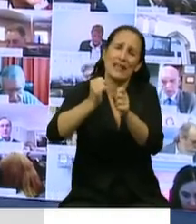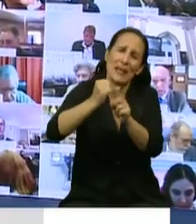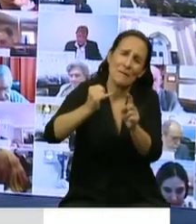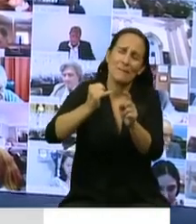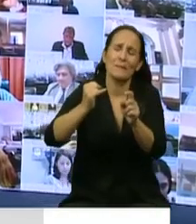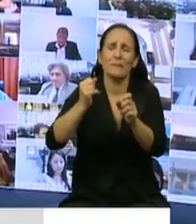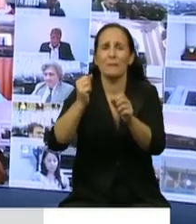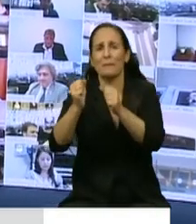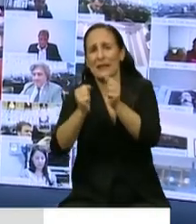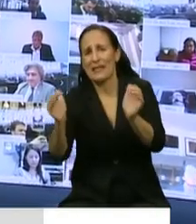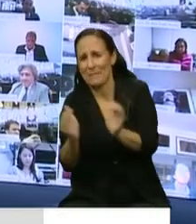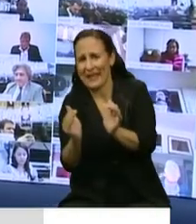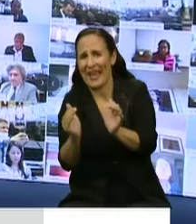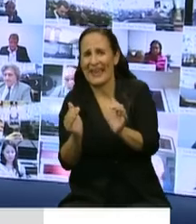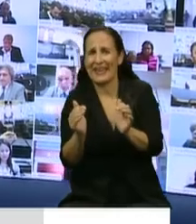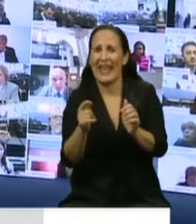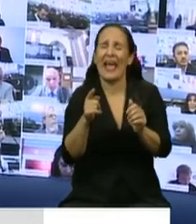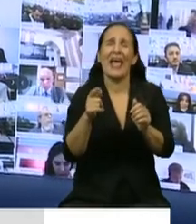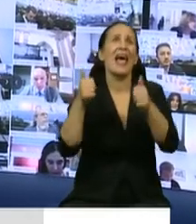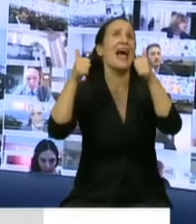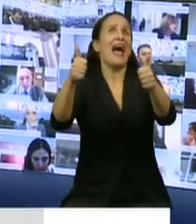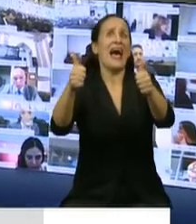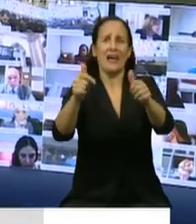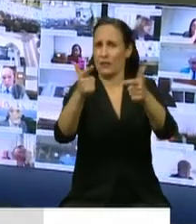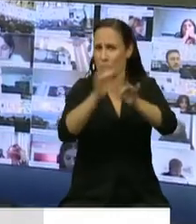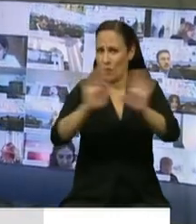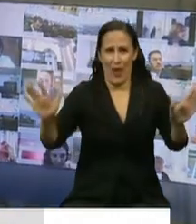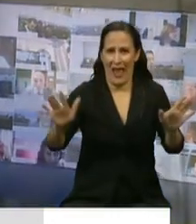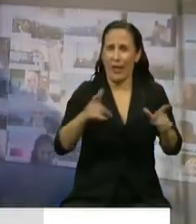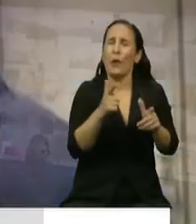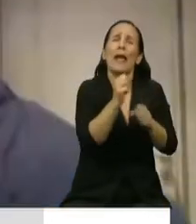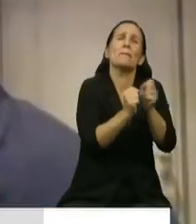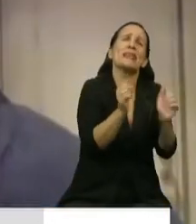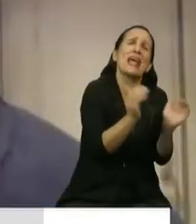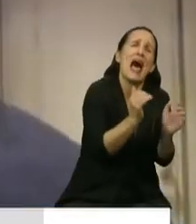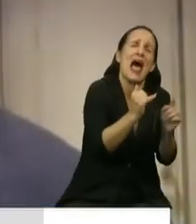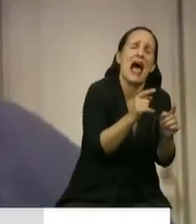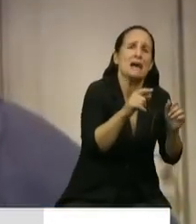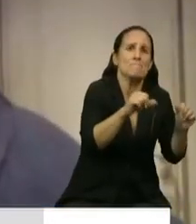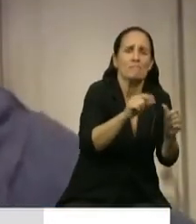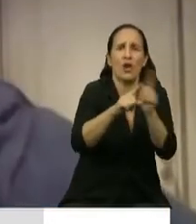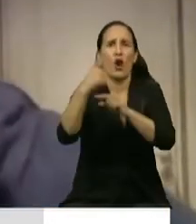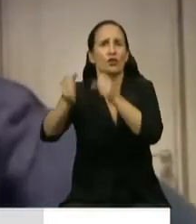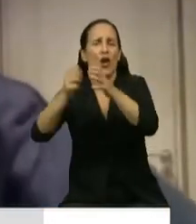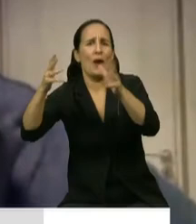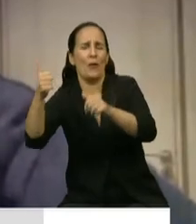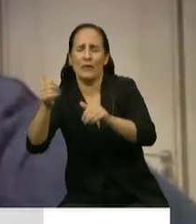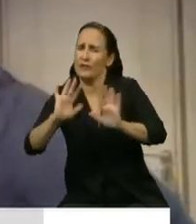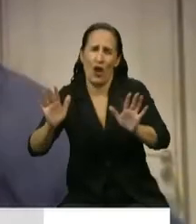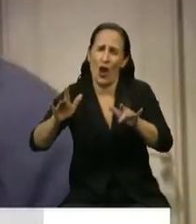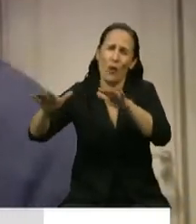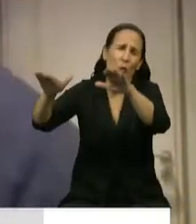igual. Acá no se salva nadie. No hay distinción entre pymes o no pymes. Todas por igual cuyos ingresos han